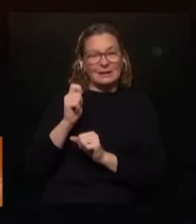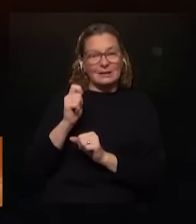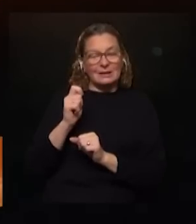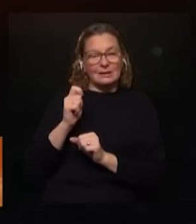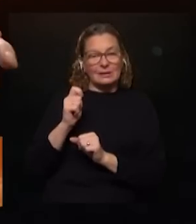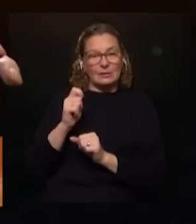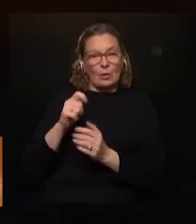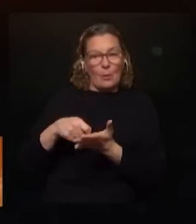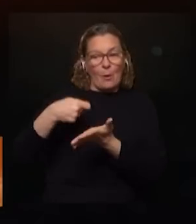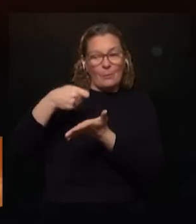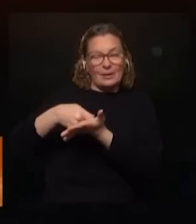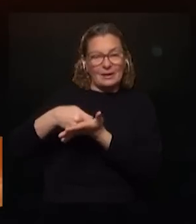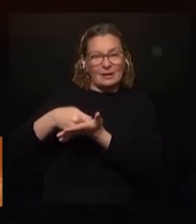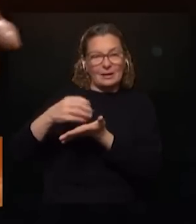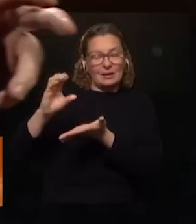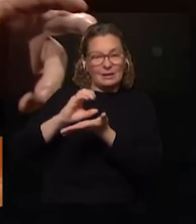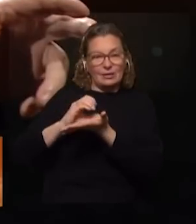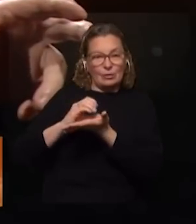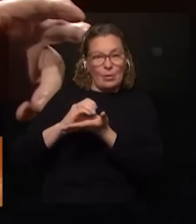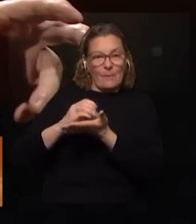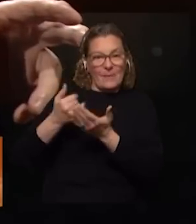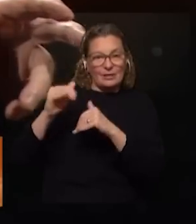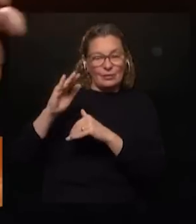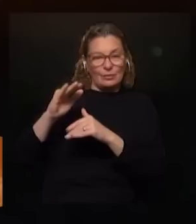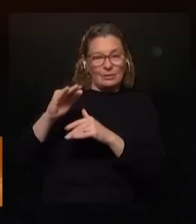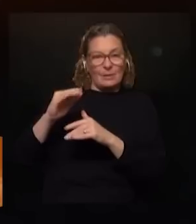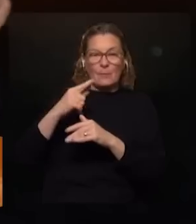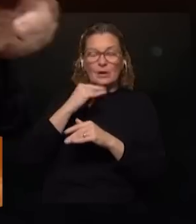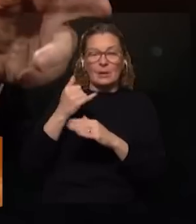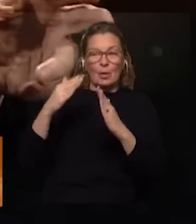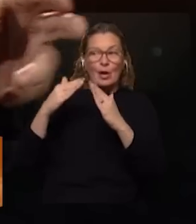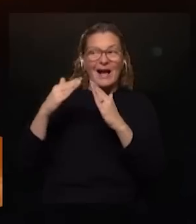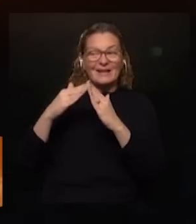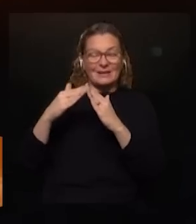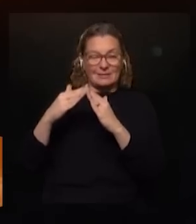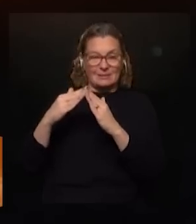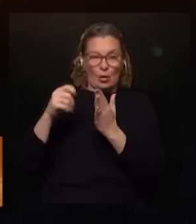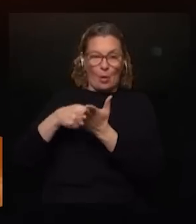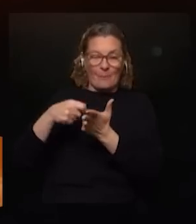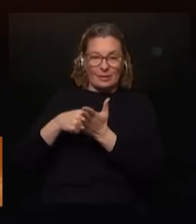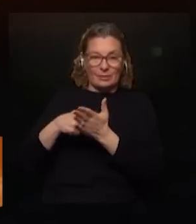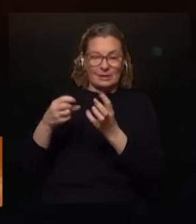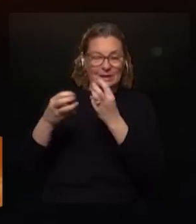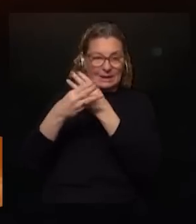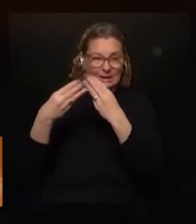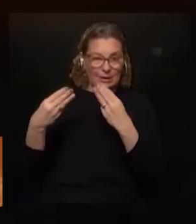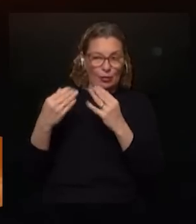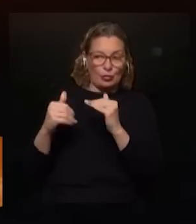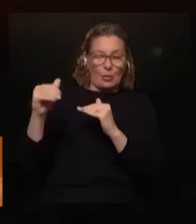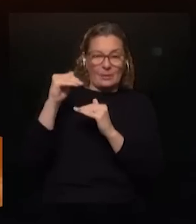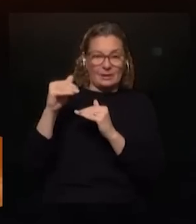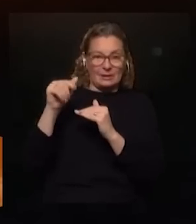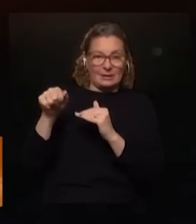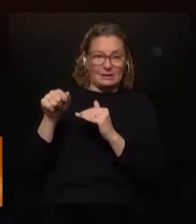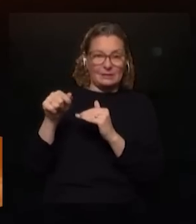créditos mayores de tipo hipotecario la compra de casas en general superan